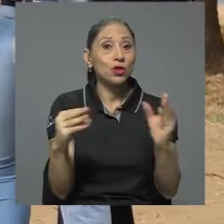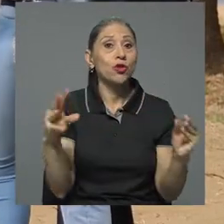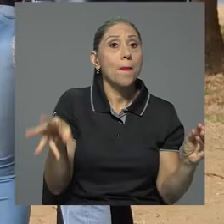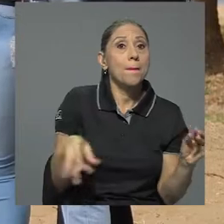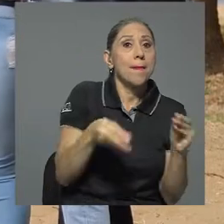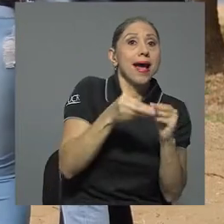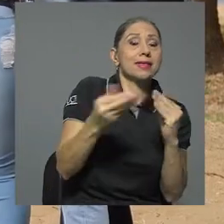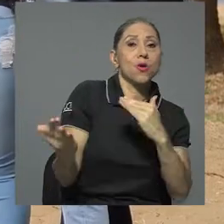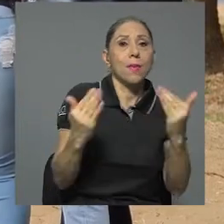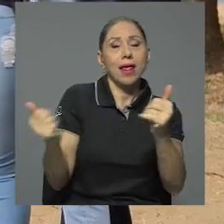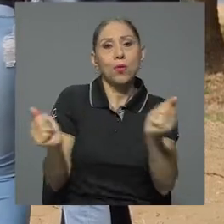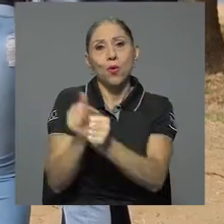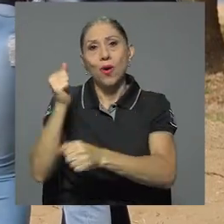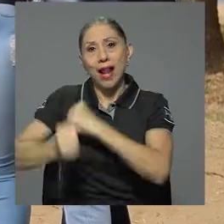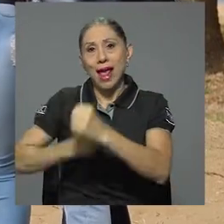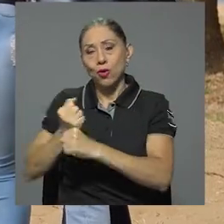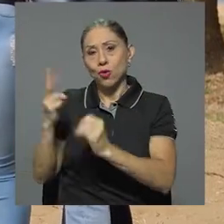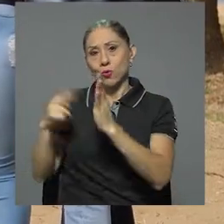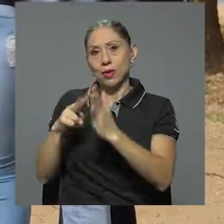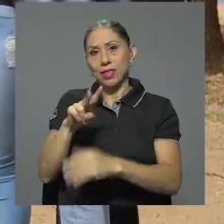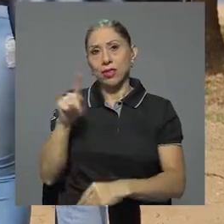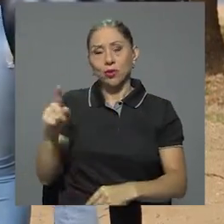asignado en el presupuesto 2021.